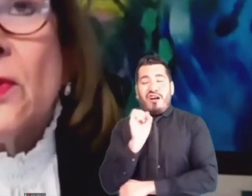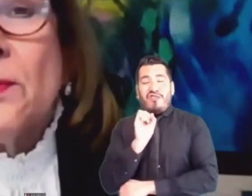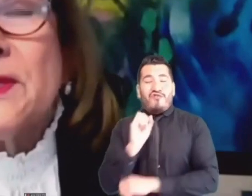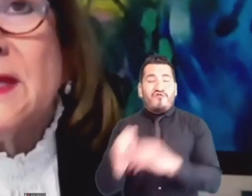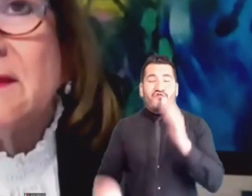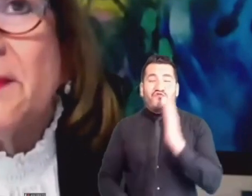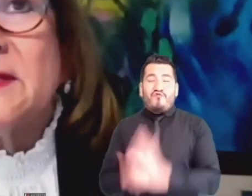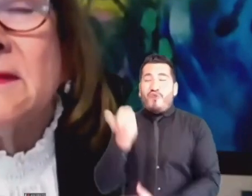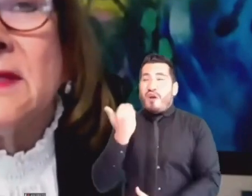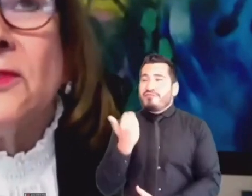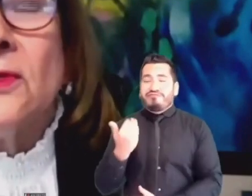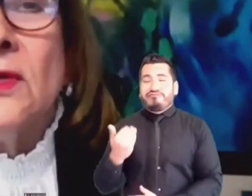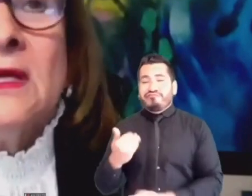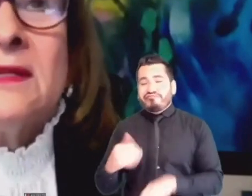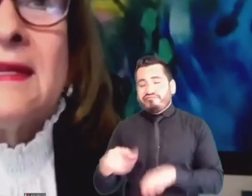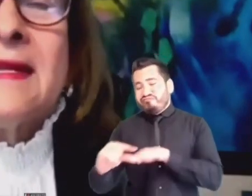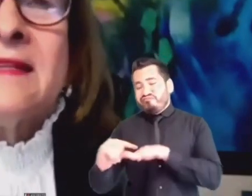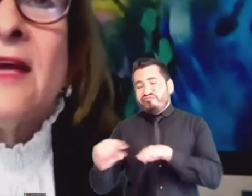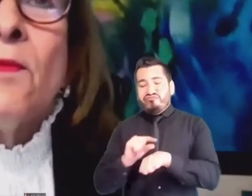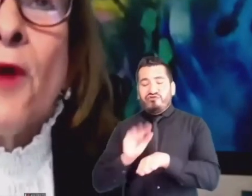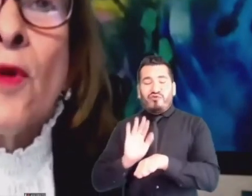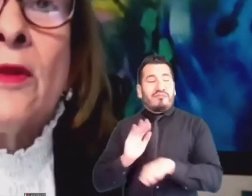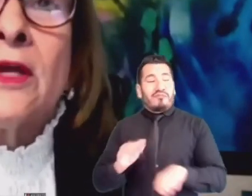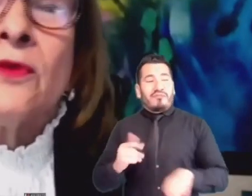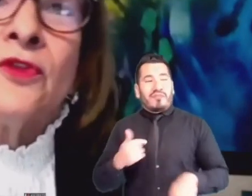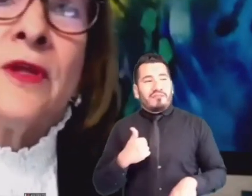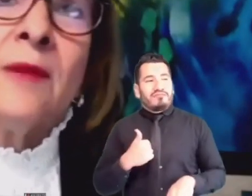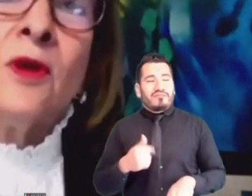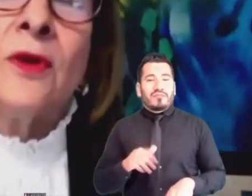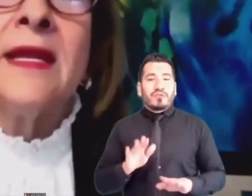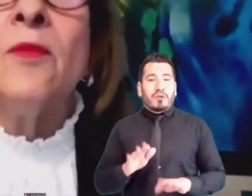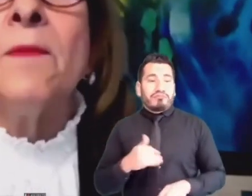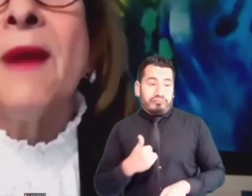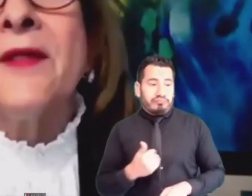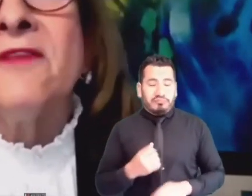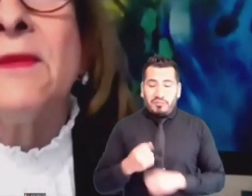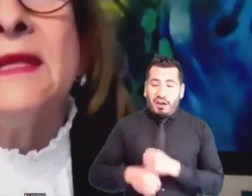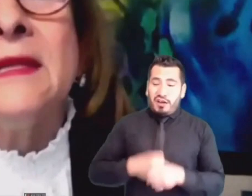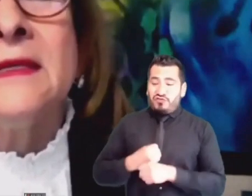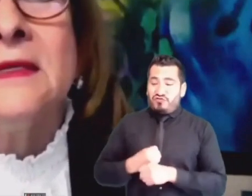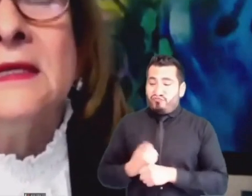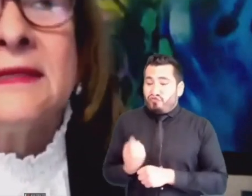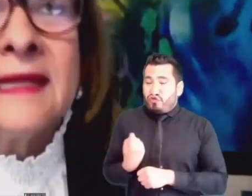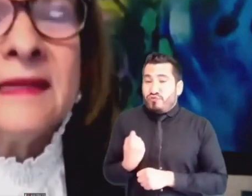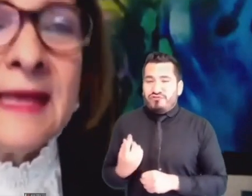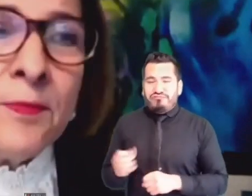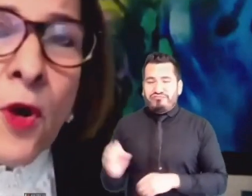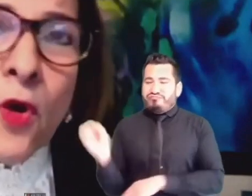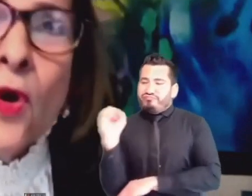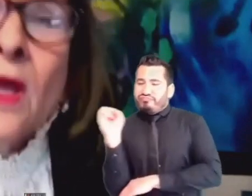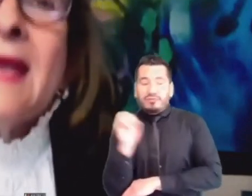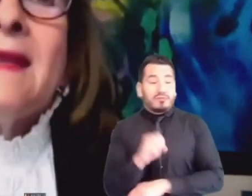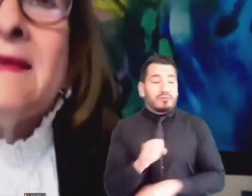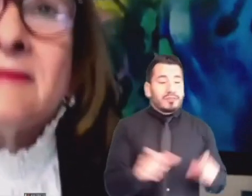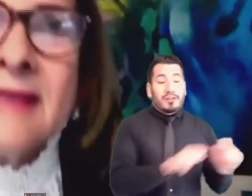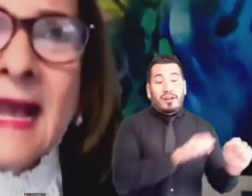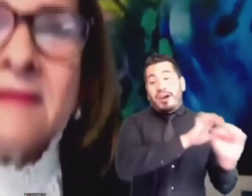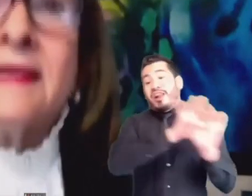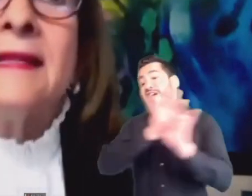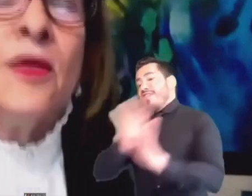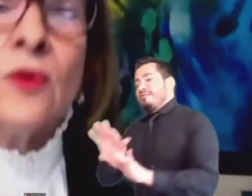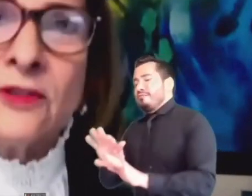decía cuando empecé esta presentación, regresar un poco a lo que consideramos lo que era el buen padre de familia, regresar un poco en la